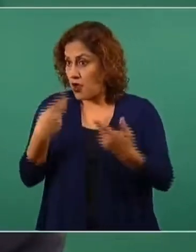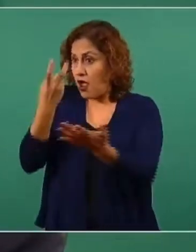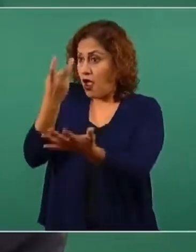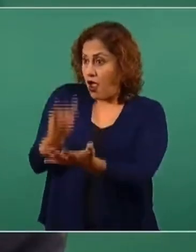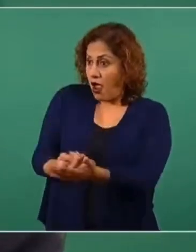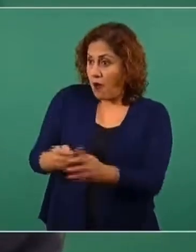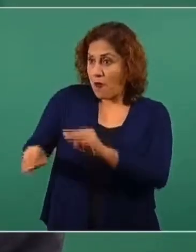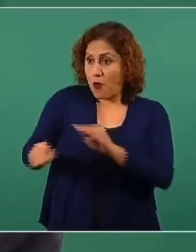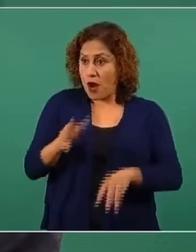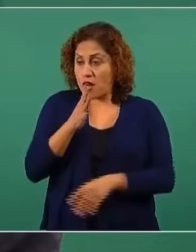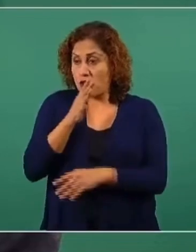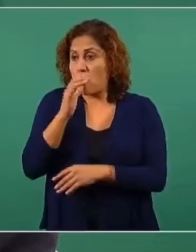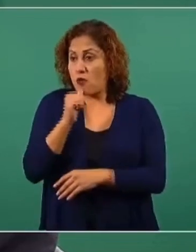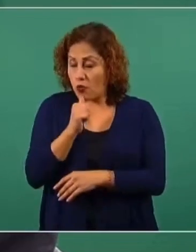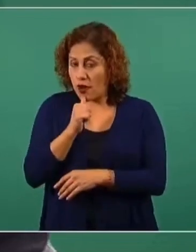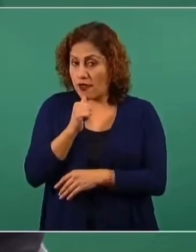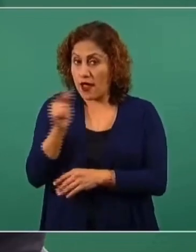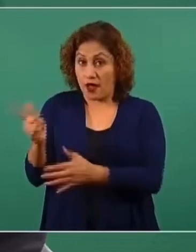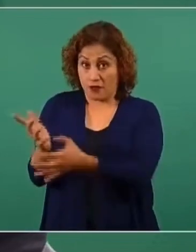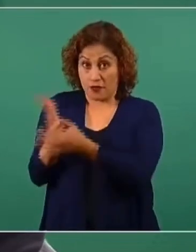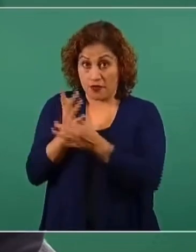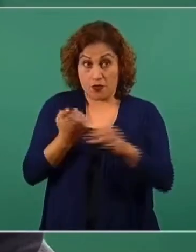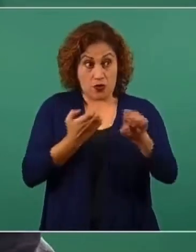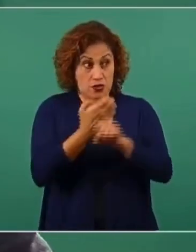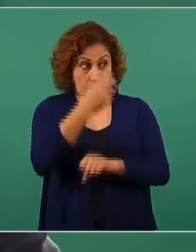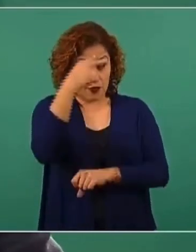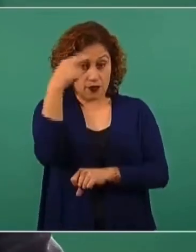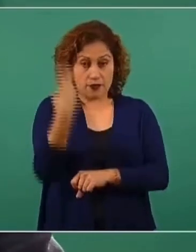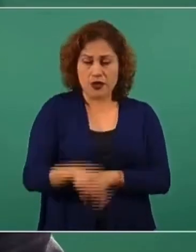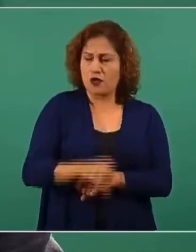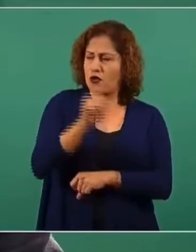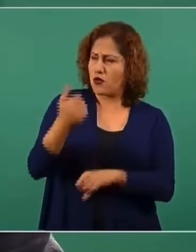México y no recuerdo qué otra entidad federativa mencionó.